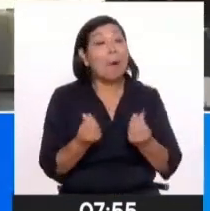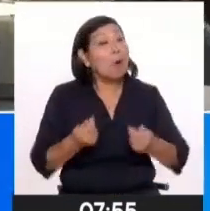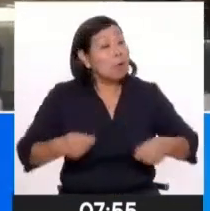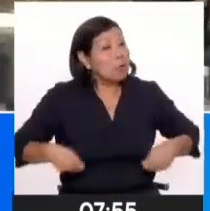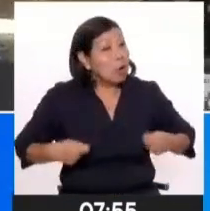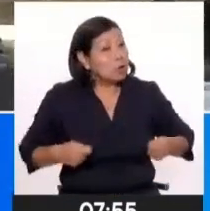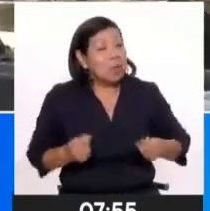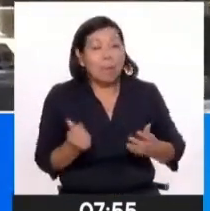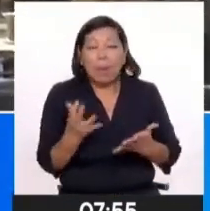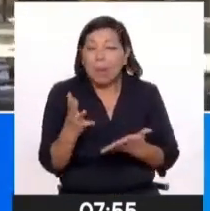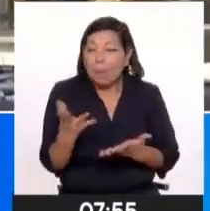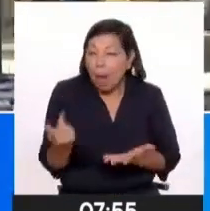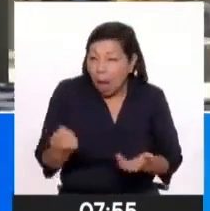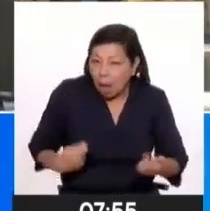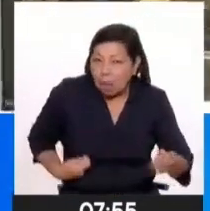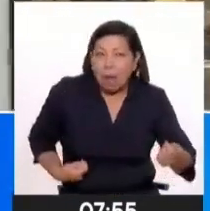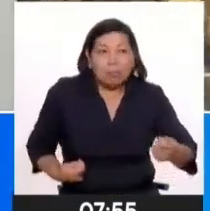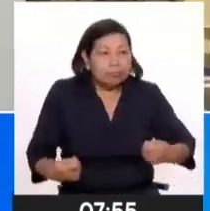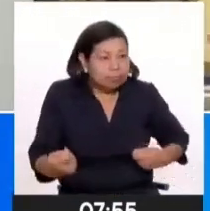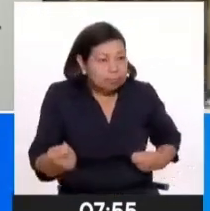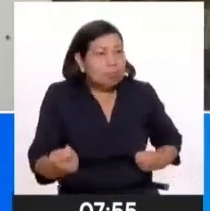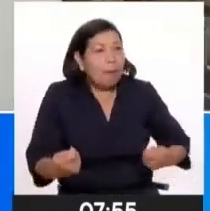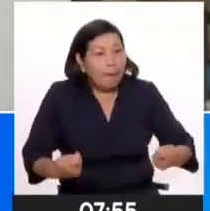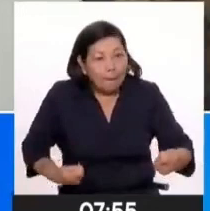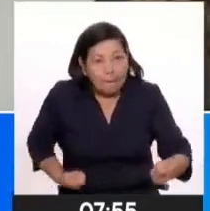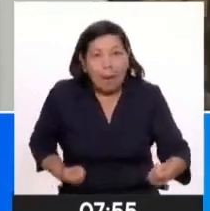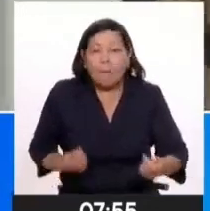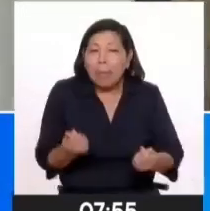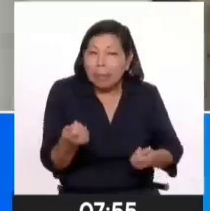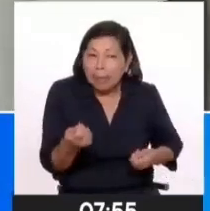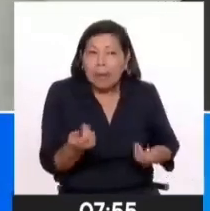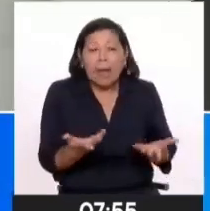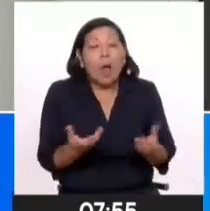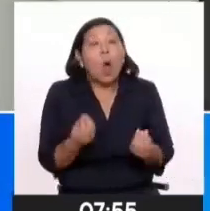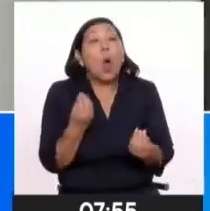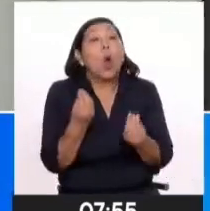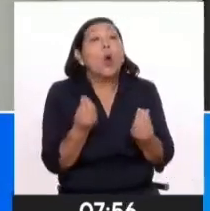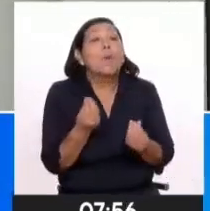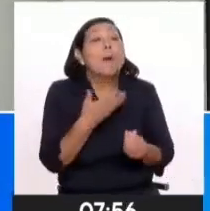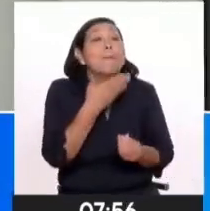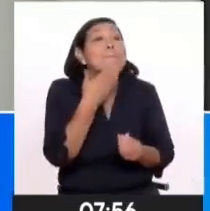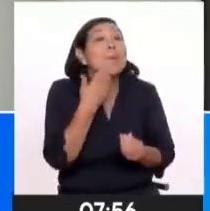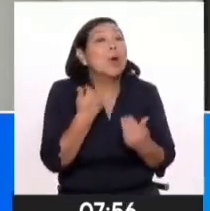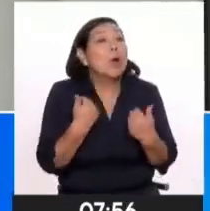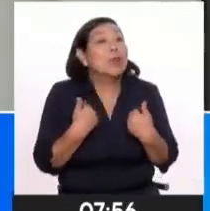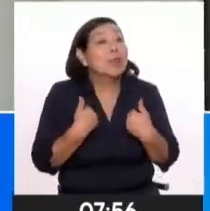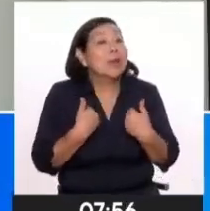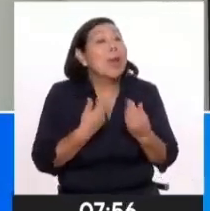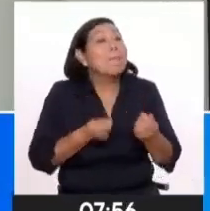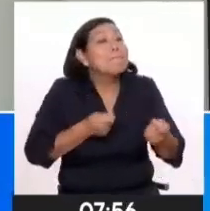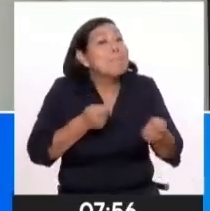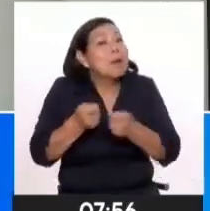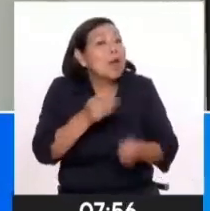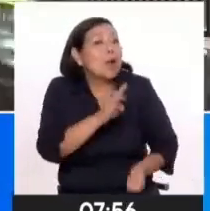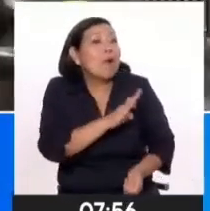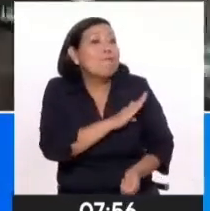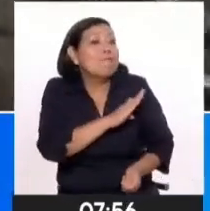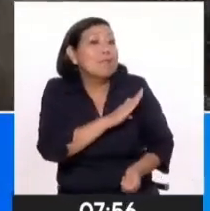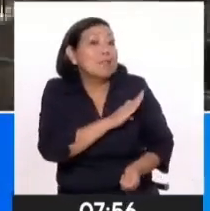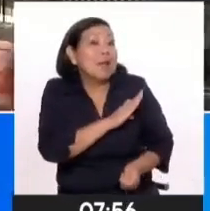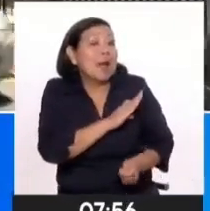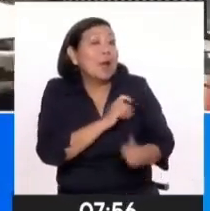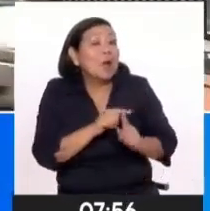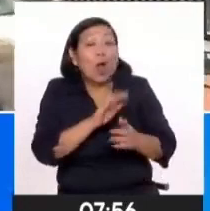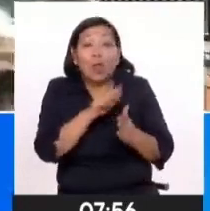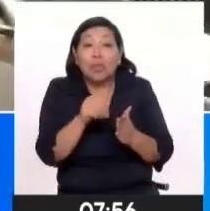aunque la inflación ha sido relativamente baja en los últimos años para el país, si está generando aumentos en el costo de vida, precios de los bienes,